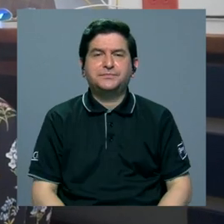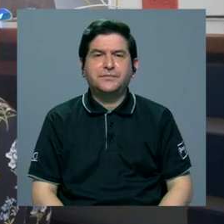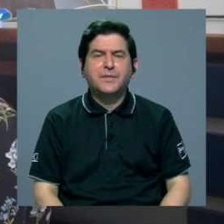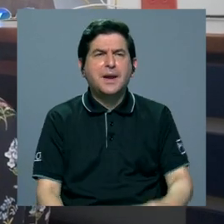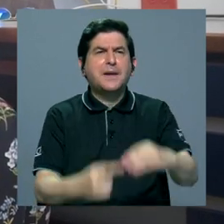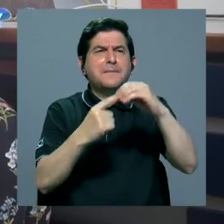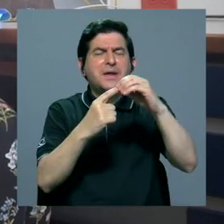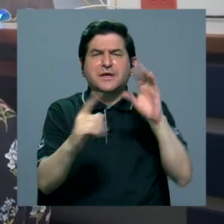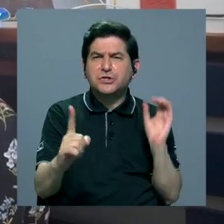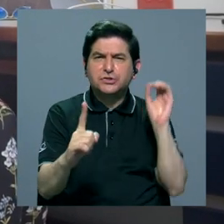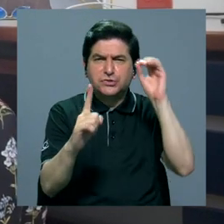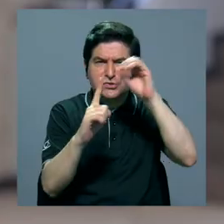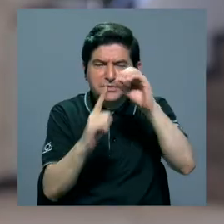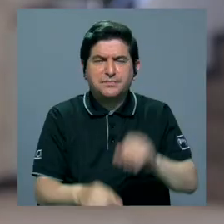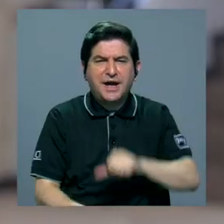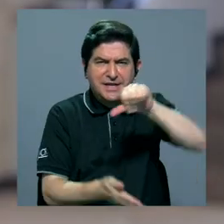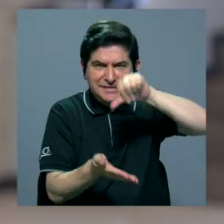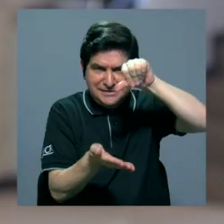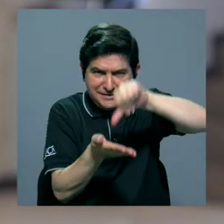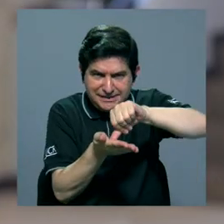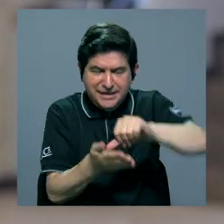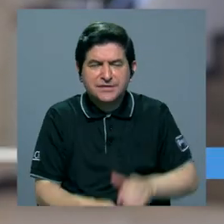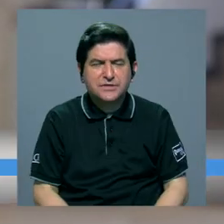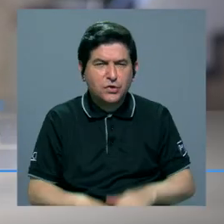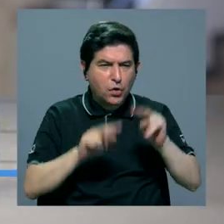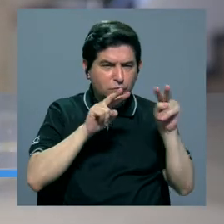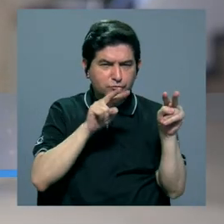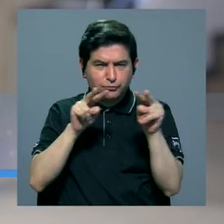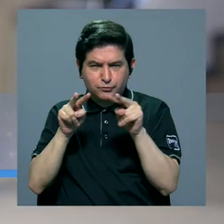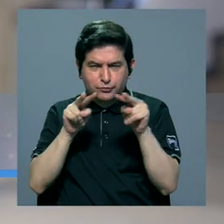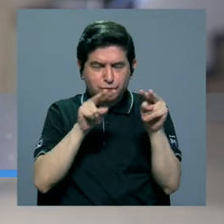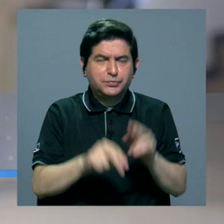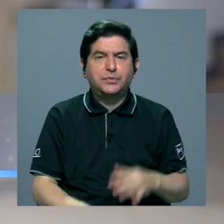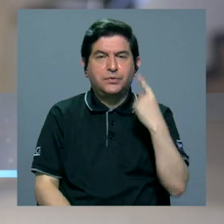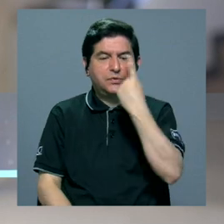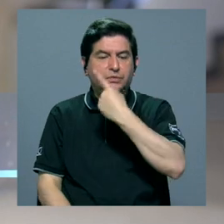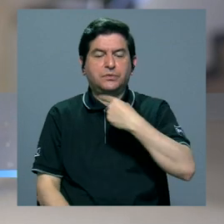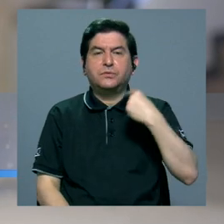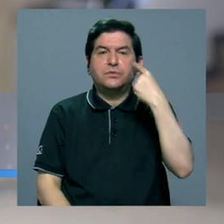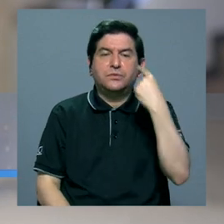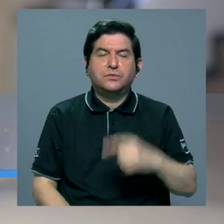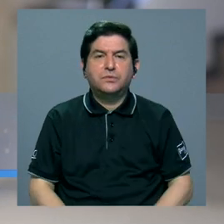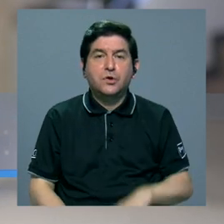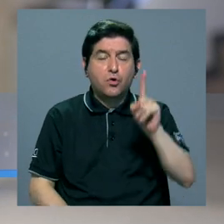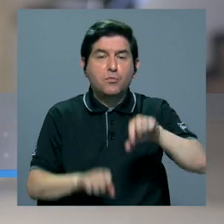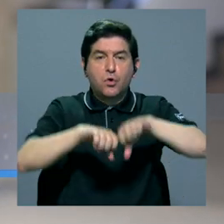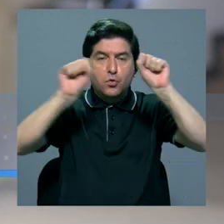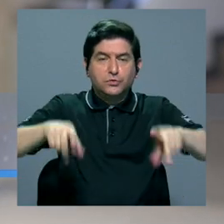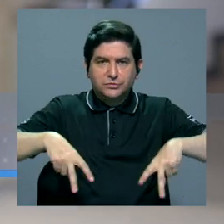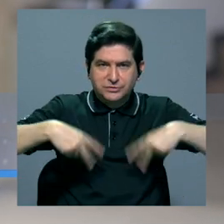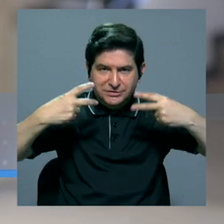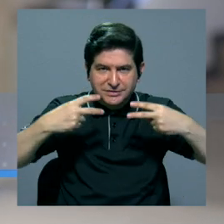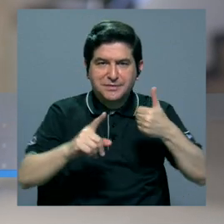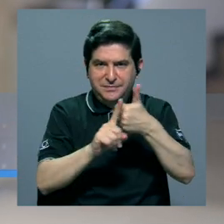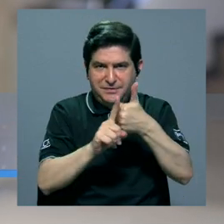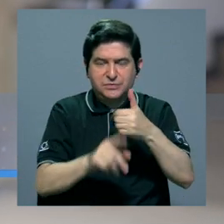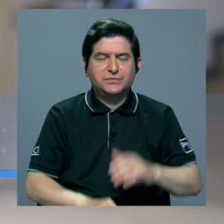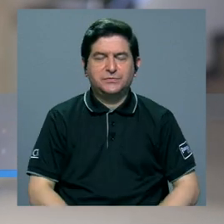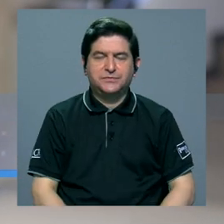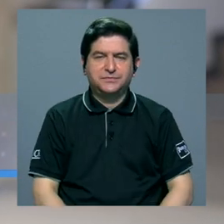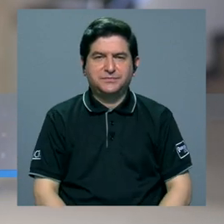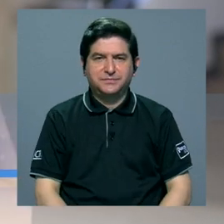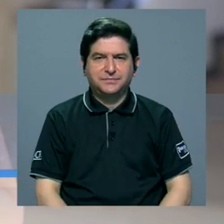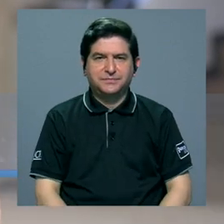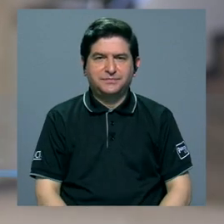principal objetivo está centrado en la observación de la boca como un ecosistema. Entonces